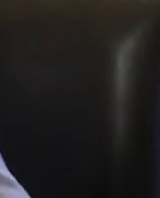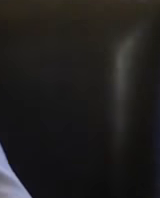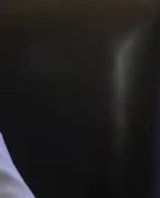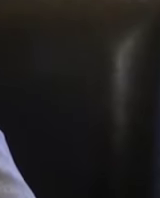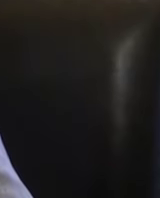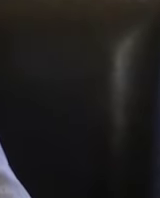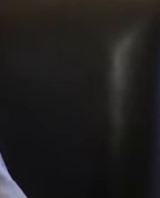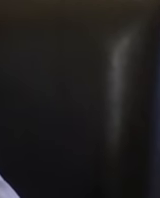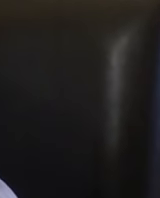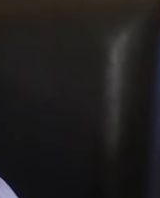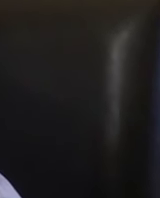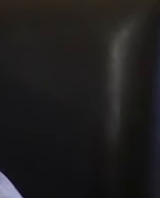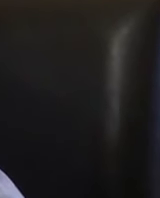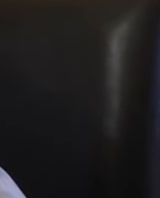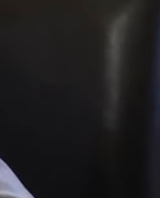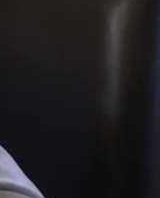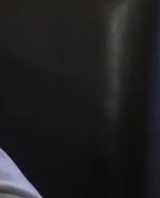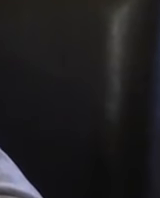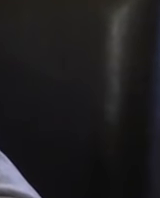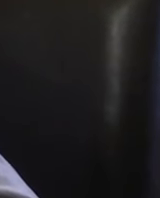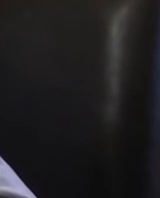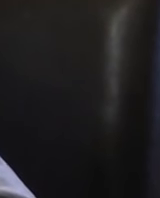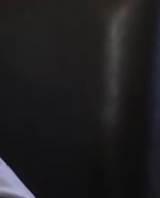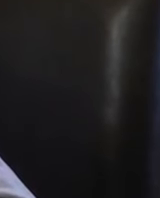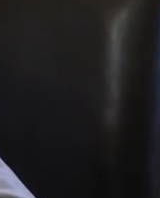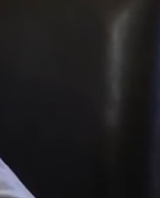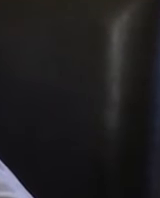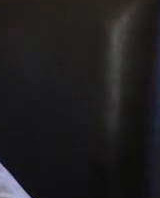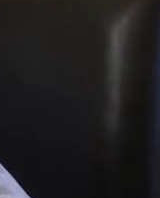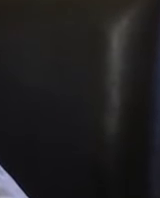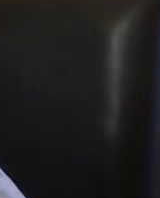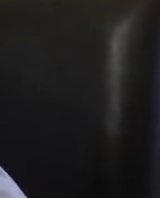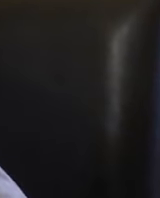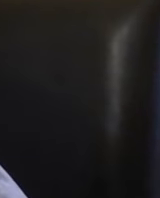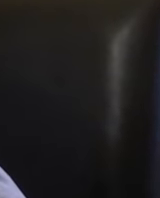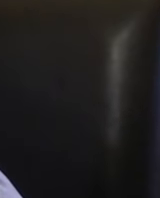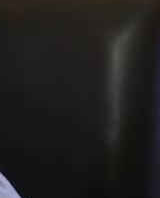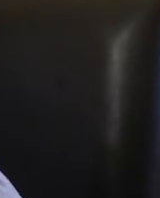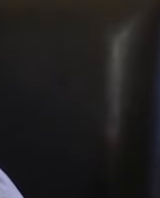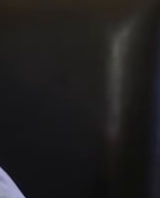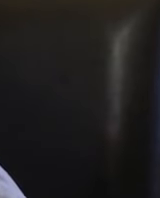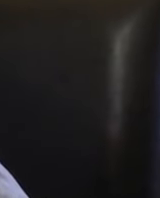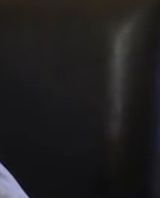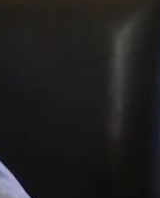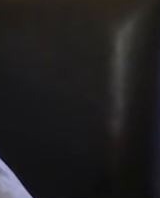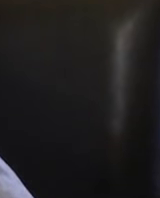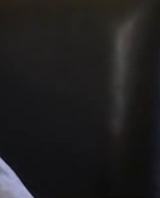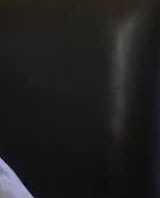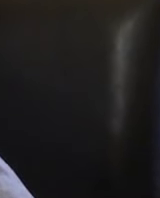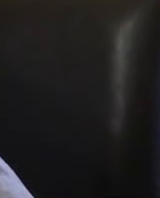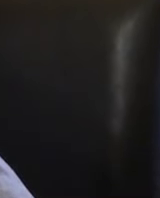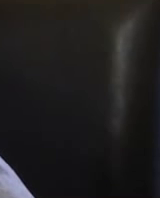la investigación Ayotzinapa en México, y es de oficio.